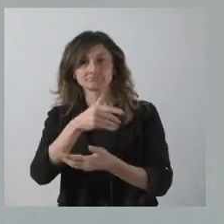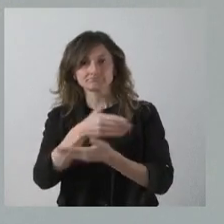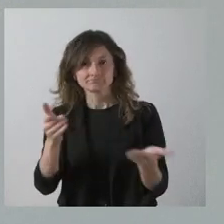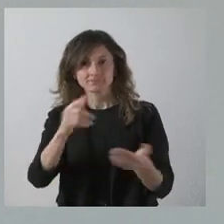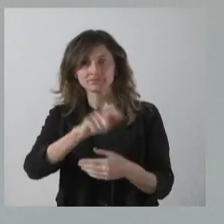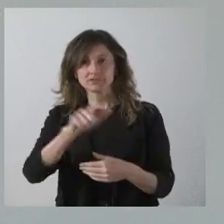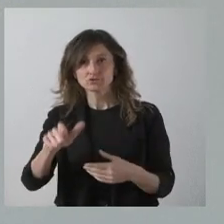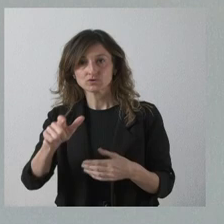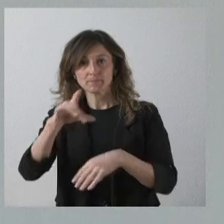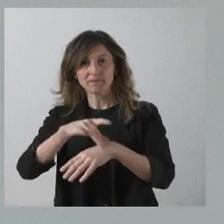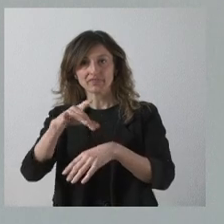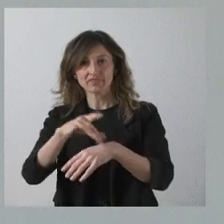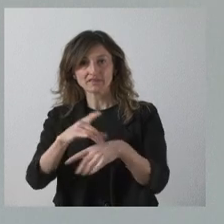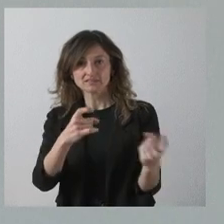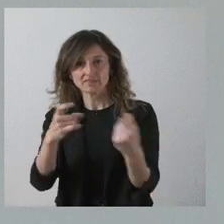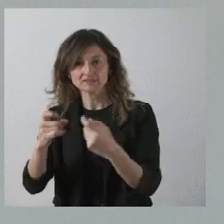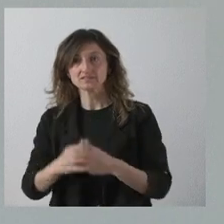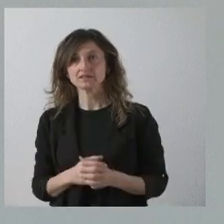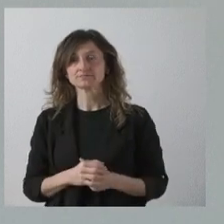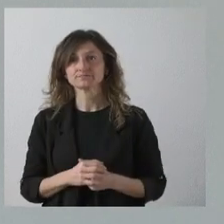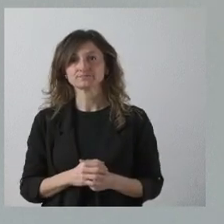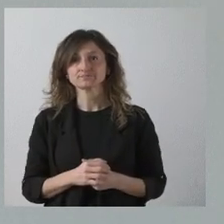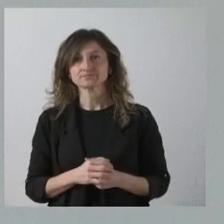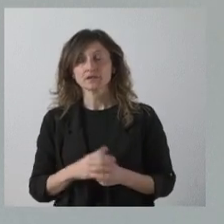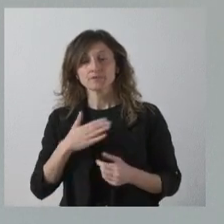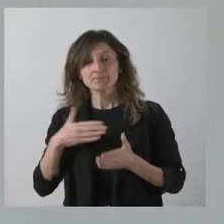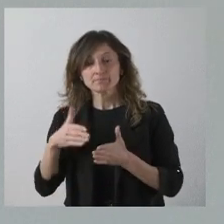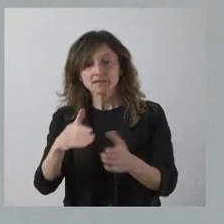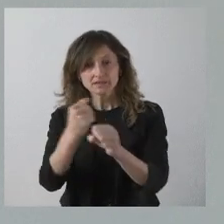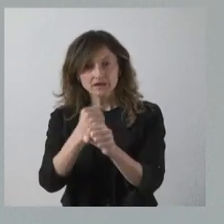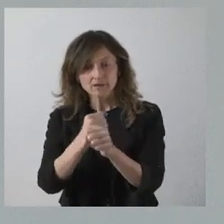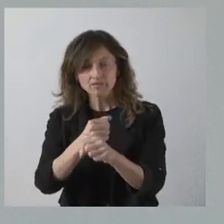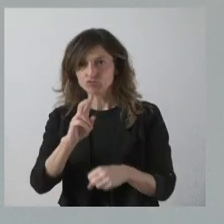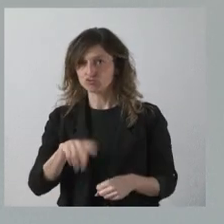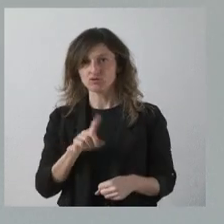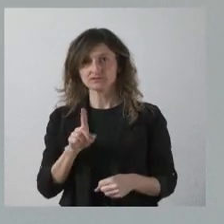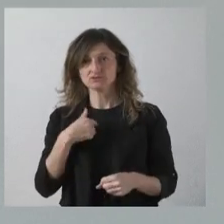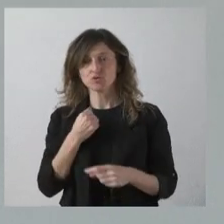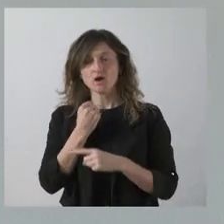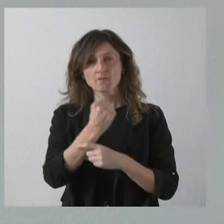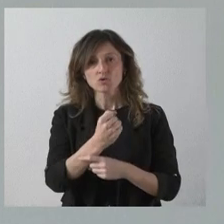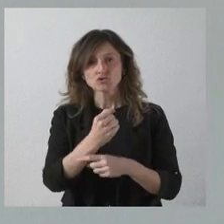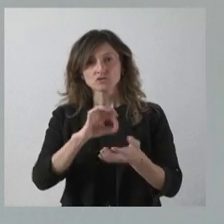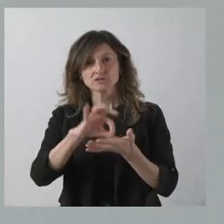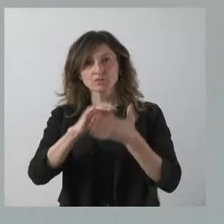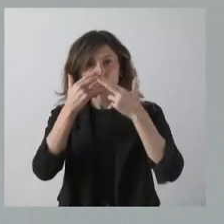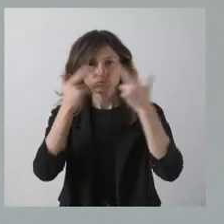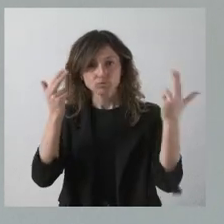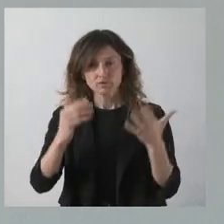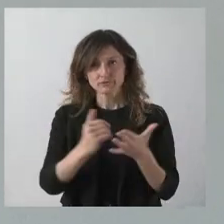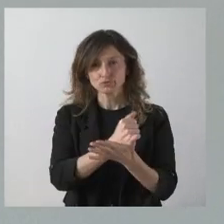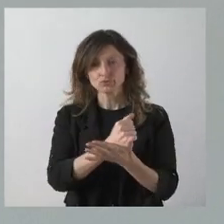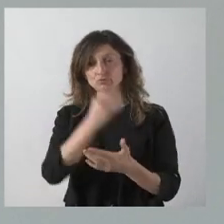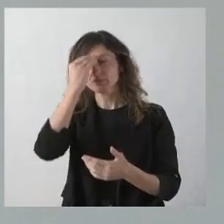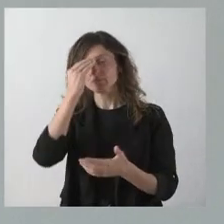pacientes que así lo precisen. Por tanto, no es la vía en que estamos trabajando. Nosotros estamos reforzando todos los servicios públicos. Creemos que en